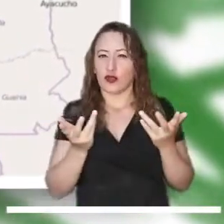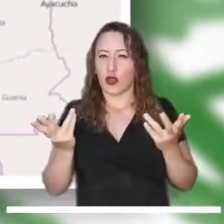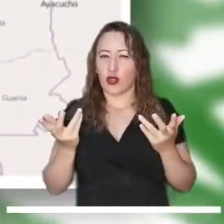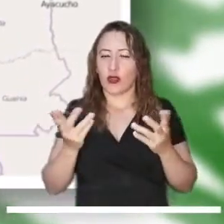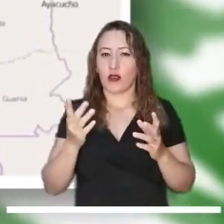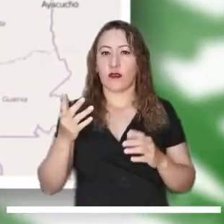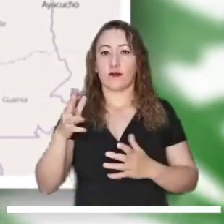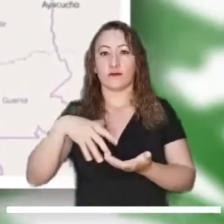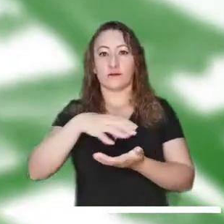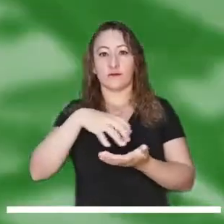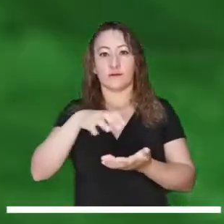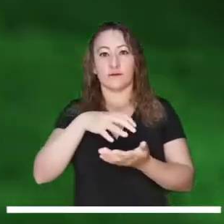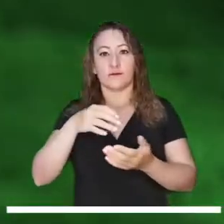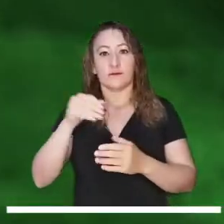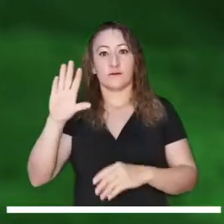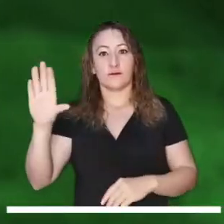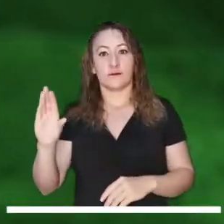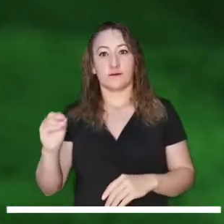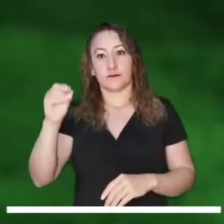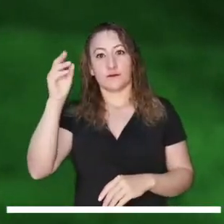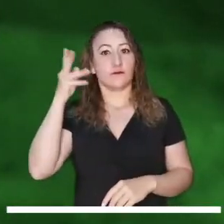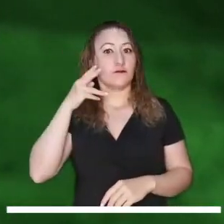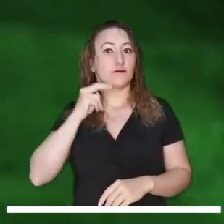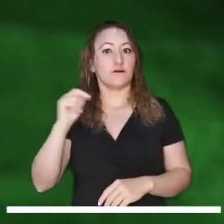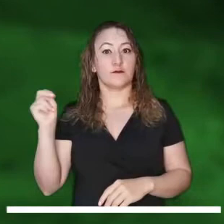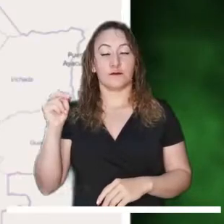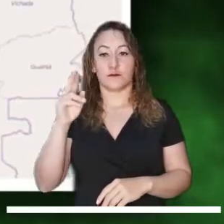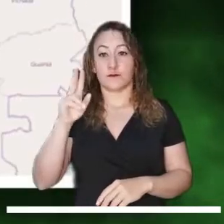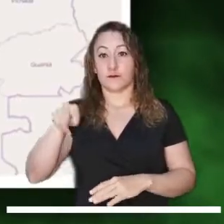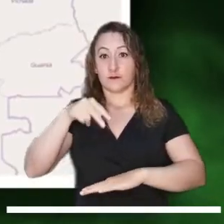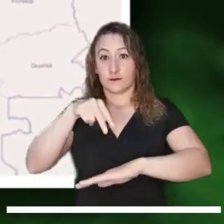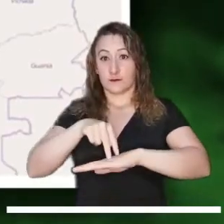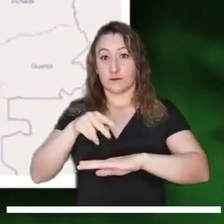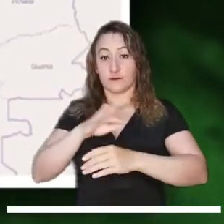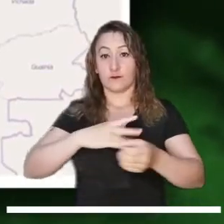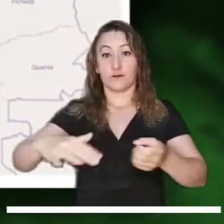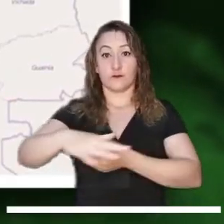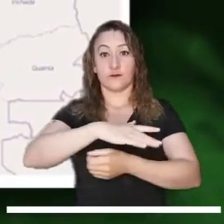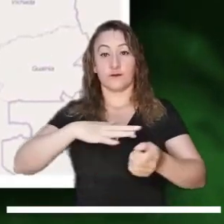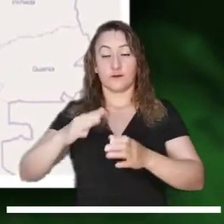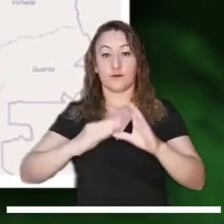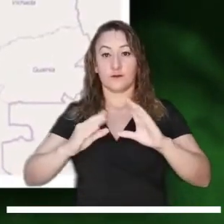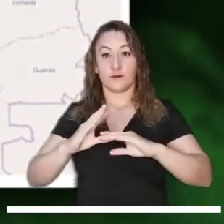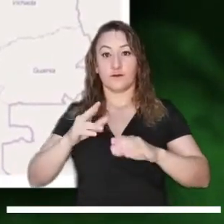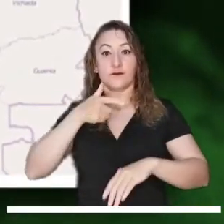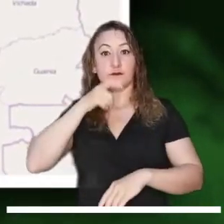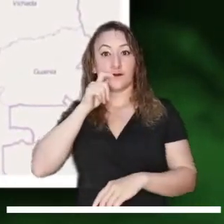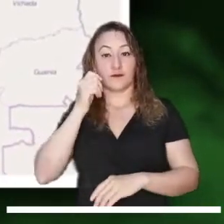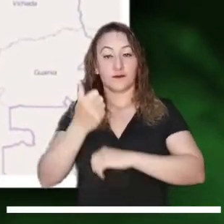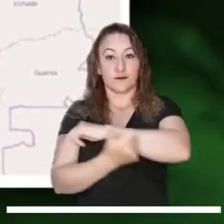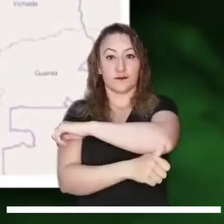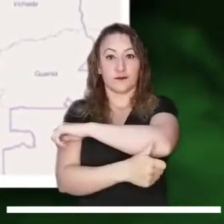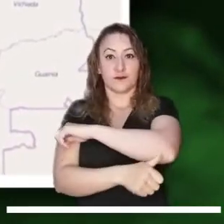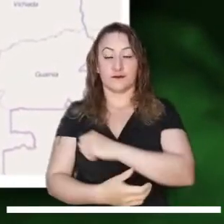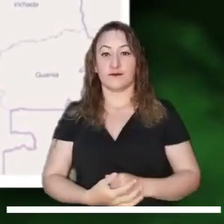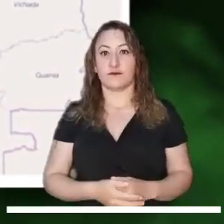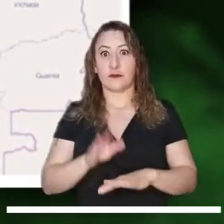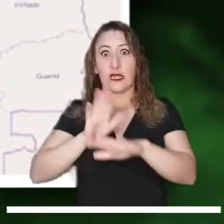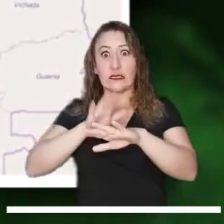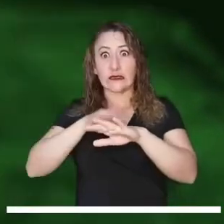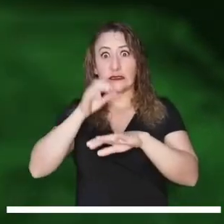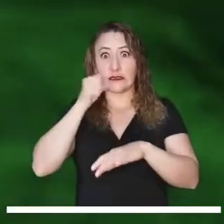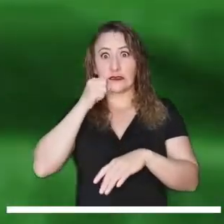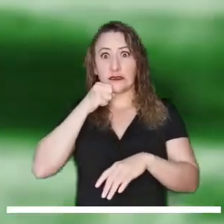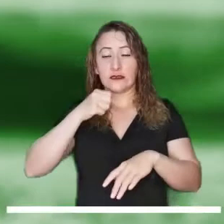probabilidad de ocurrencia de deslizamientos de tierra en zonas inestables de Santander, Quindío, norte de Santander, Nariño,